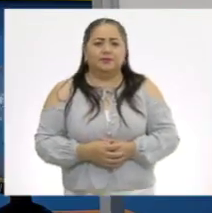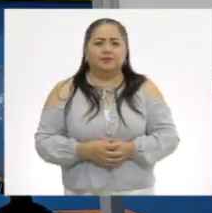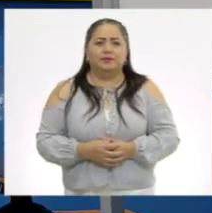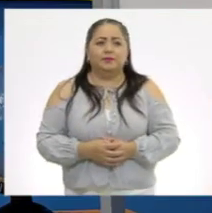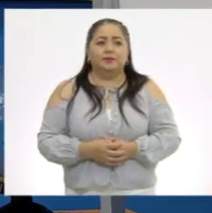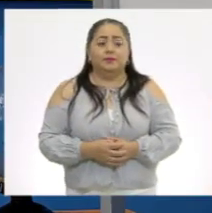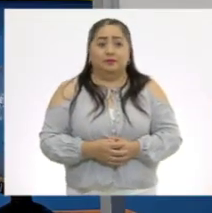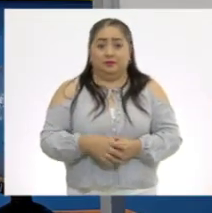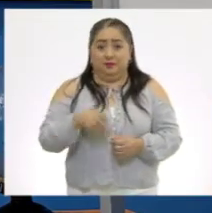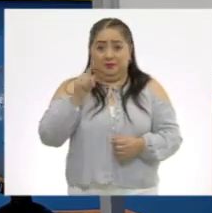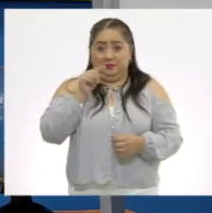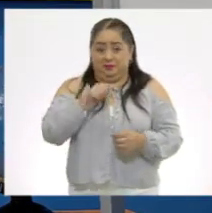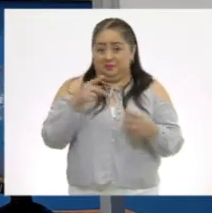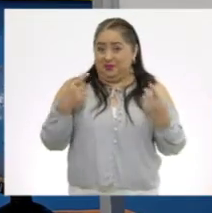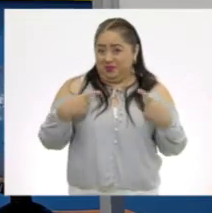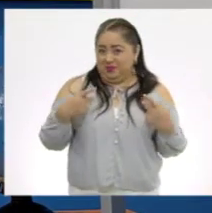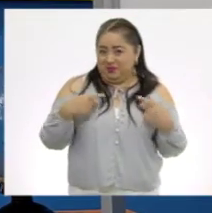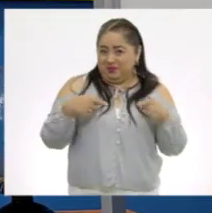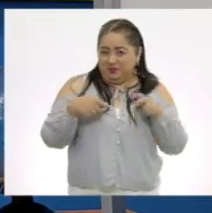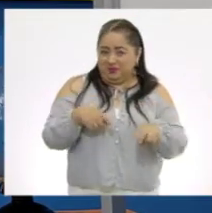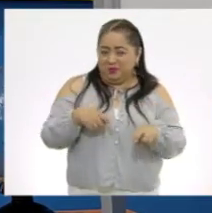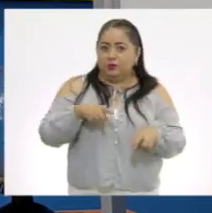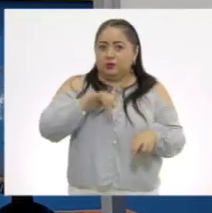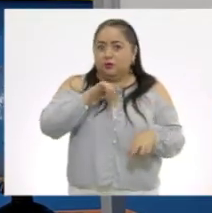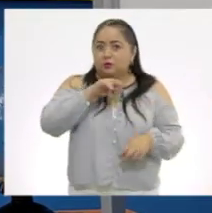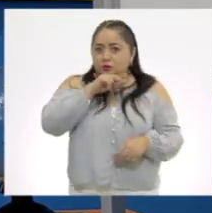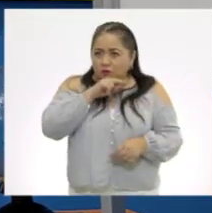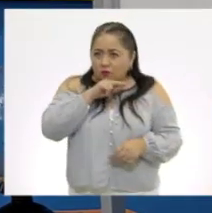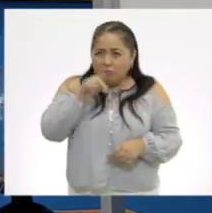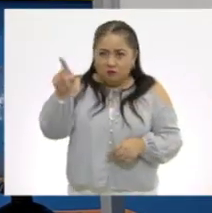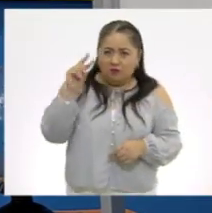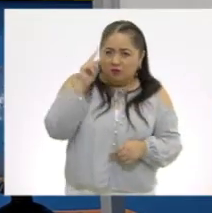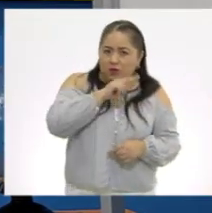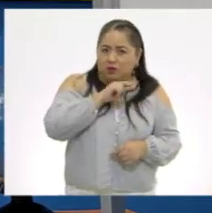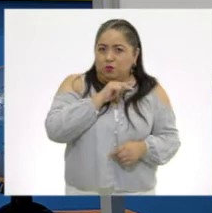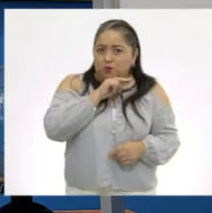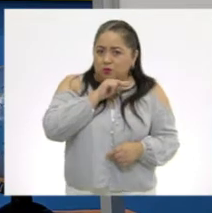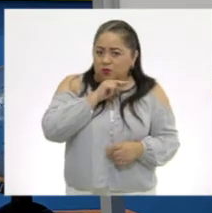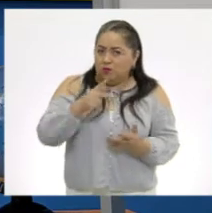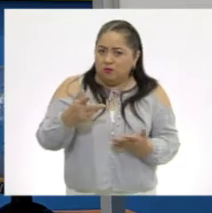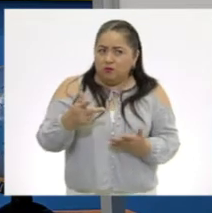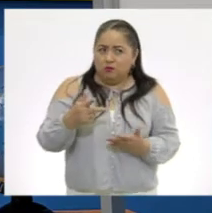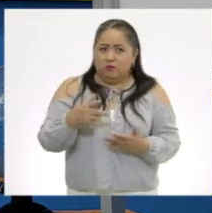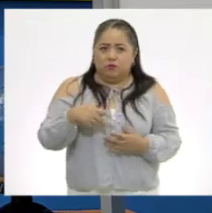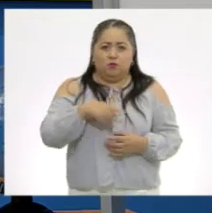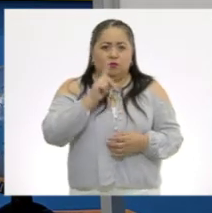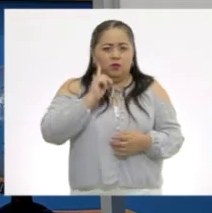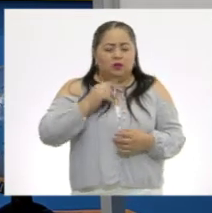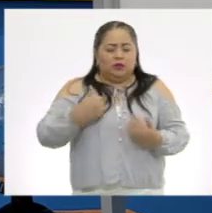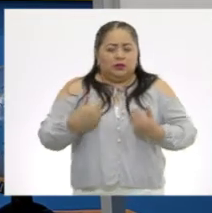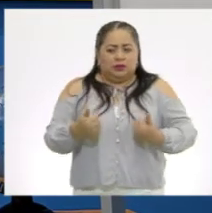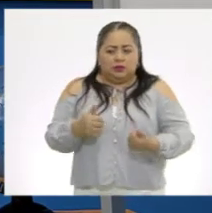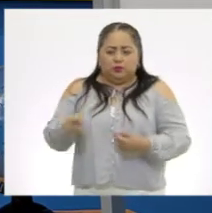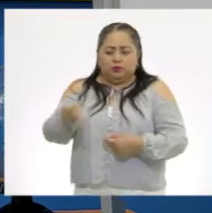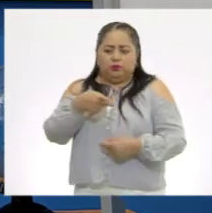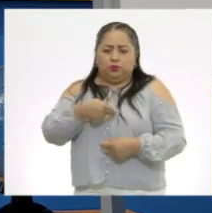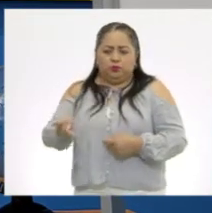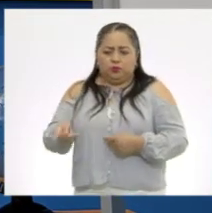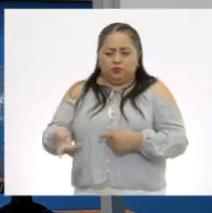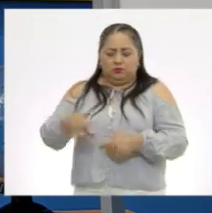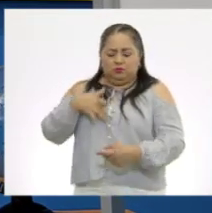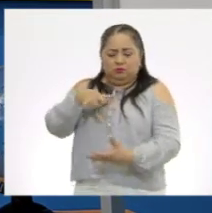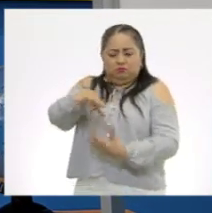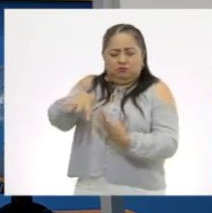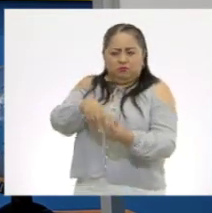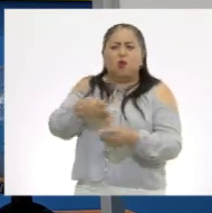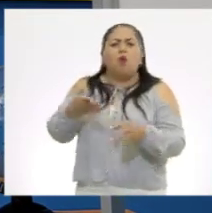¿La persona que estaba con ella se preocupó? ¿Escuchó su preocupación? ¿Se puso en el lugar de ella? ¿Cómo